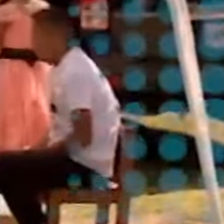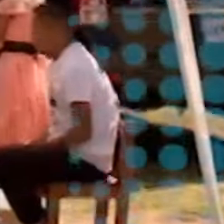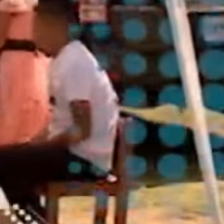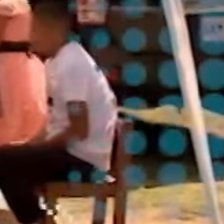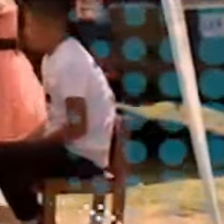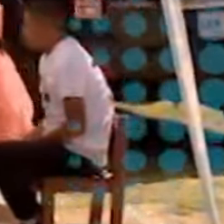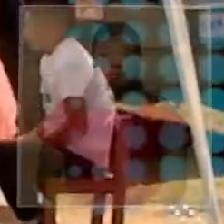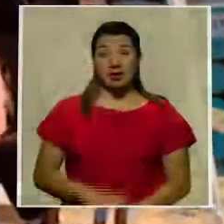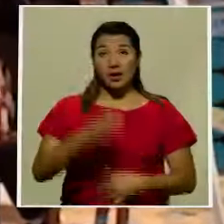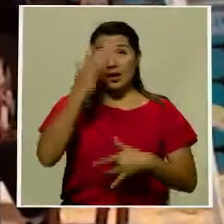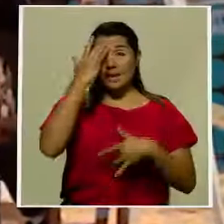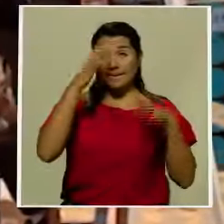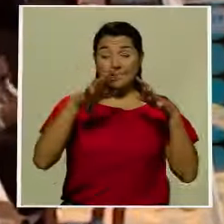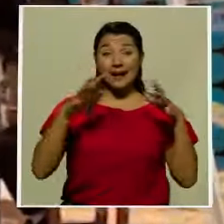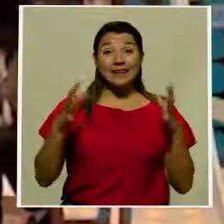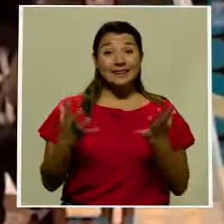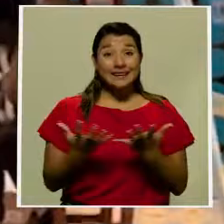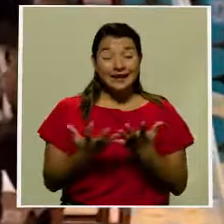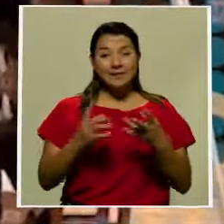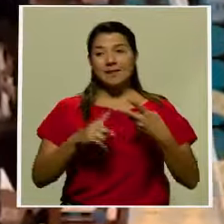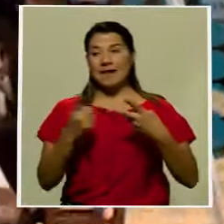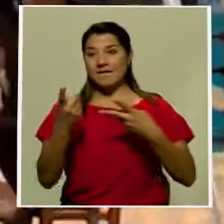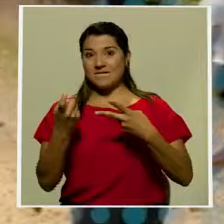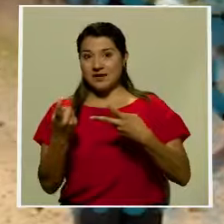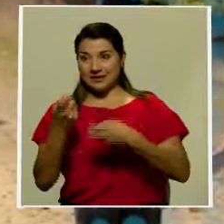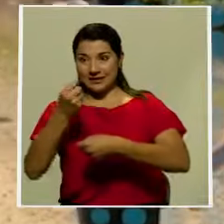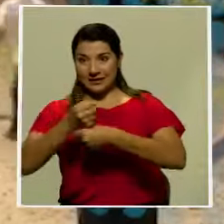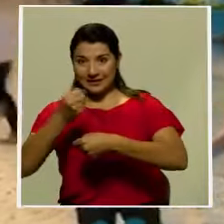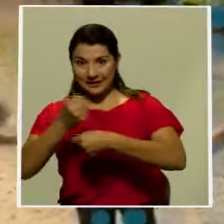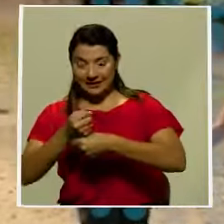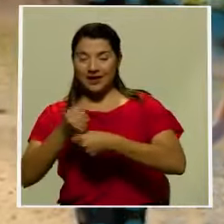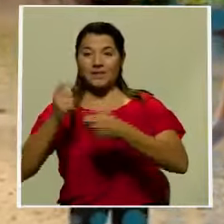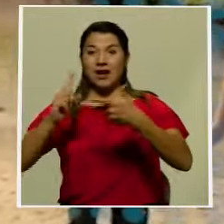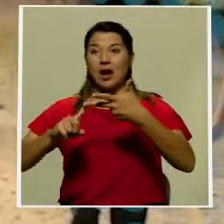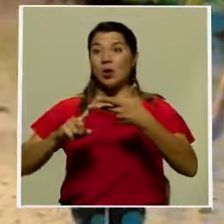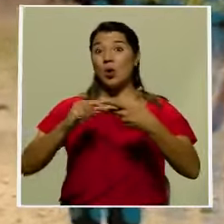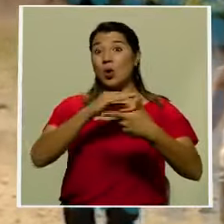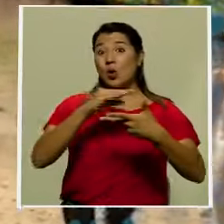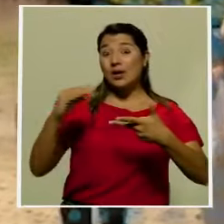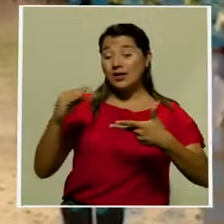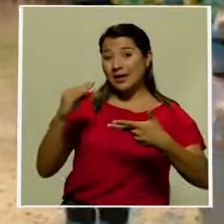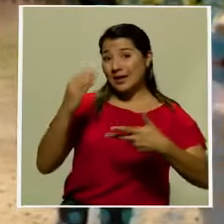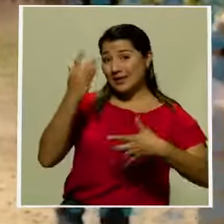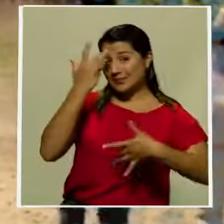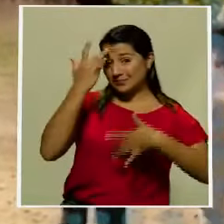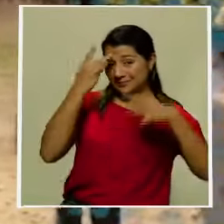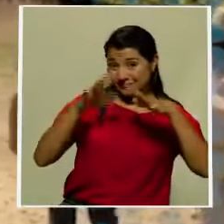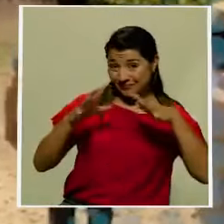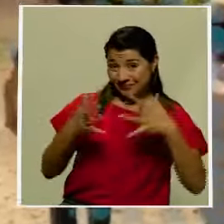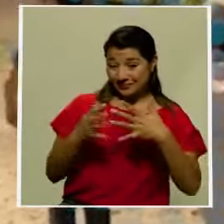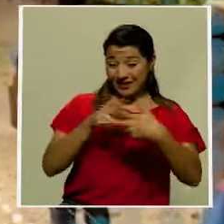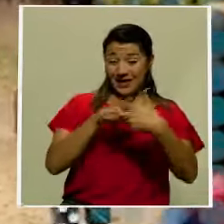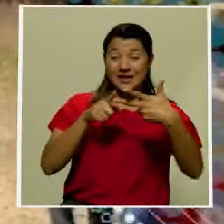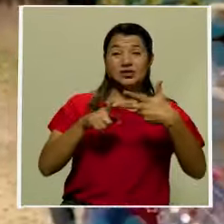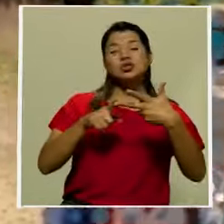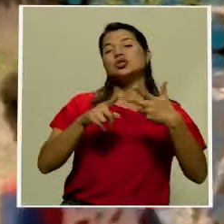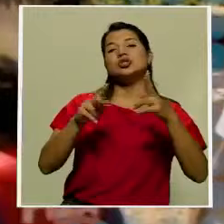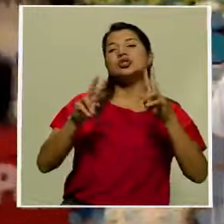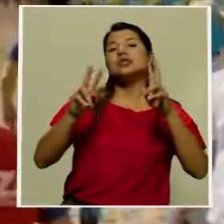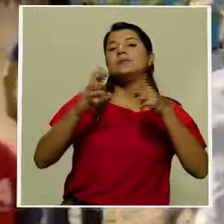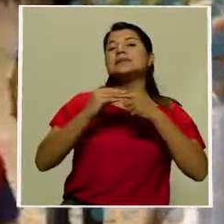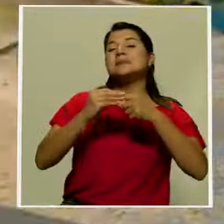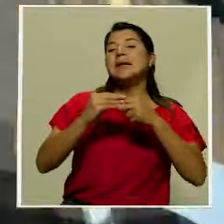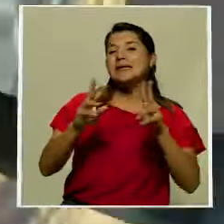la pandemia, el desempleo y la reactivación económica serán los elementos clave para la pre-campaña electoral con miras a las elecciones nacionales del